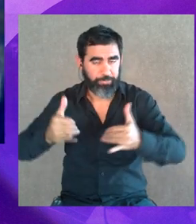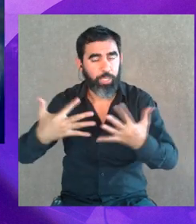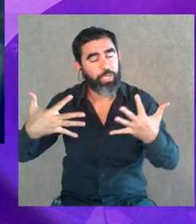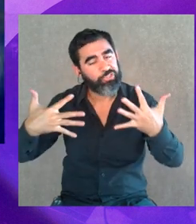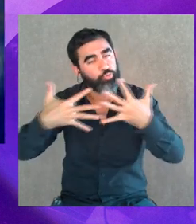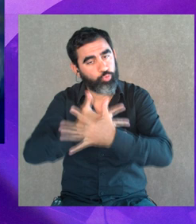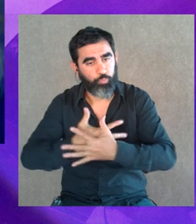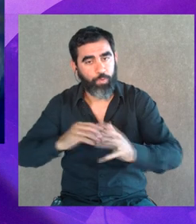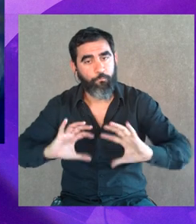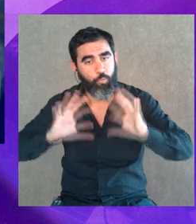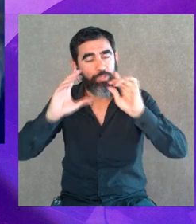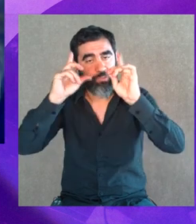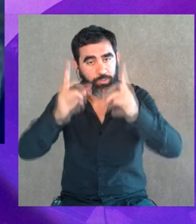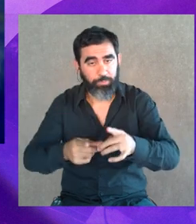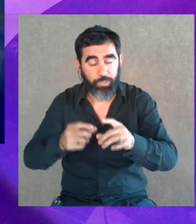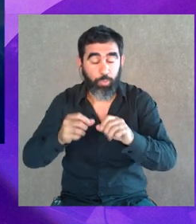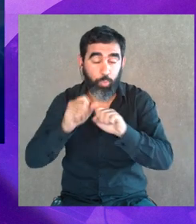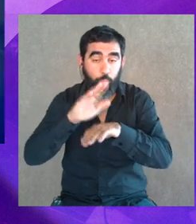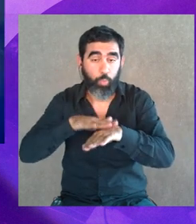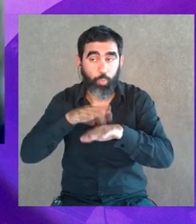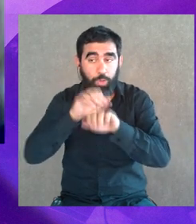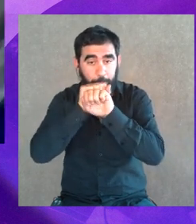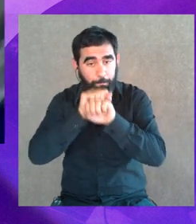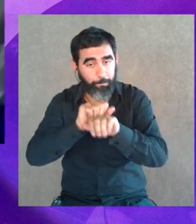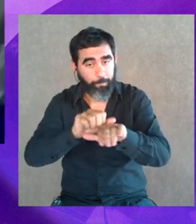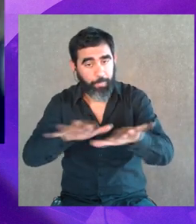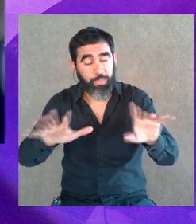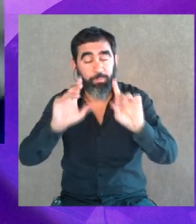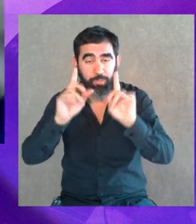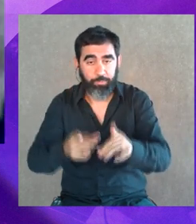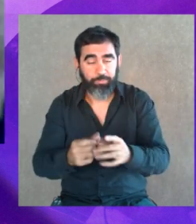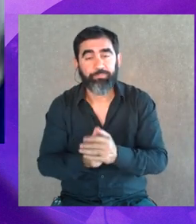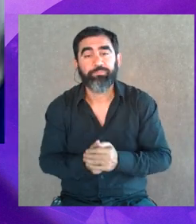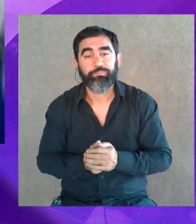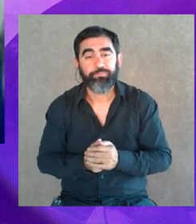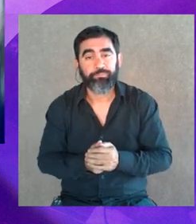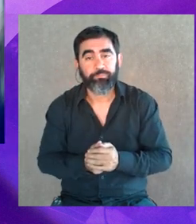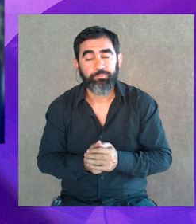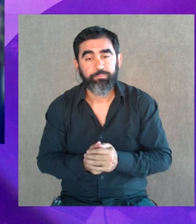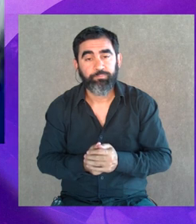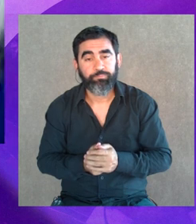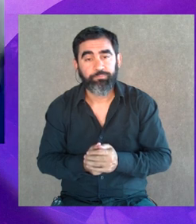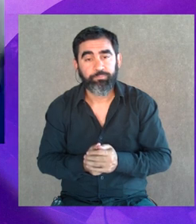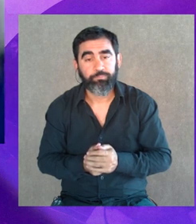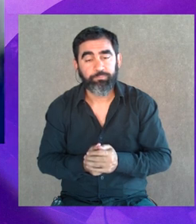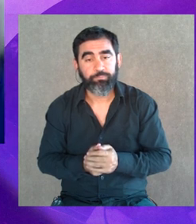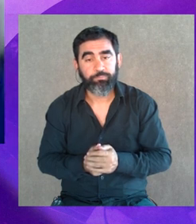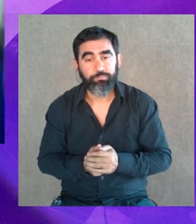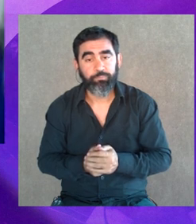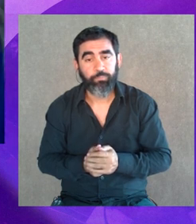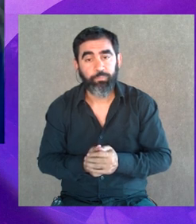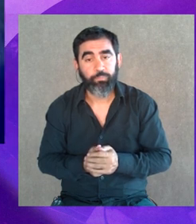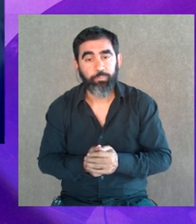que han sufrido violencia en esta pandemia, de manera particular, justamente